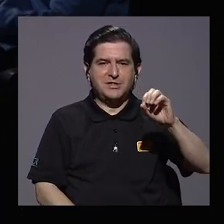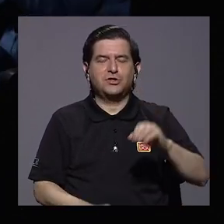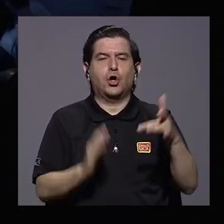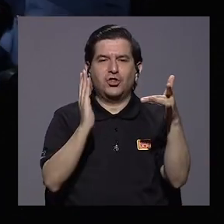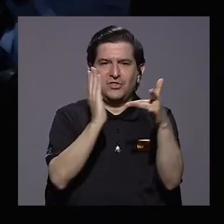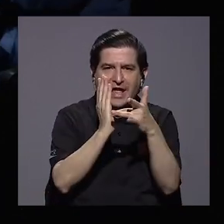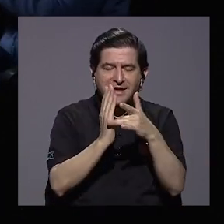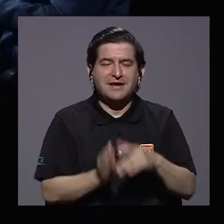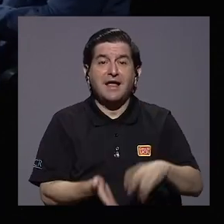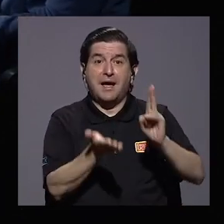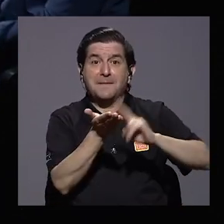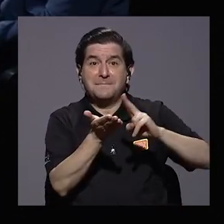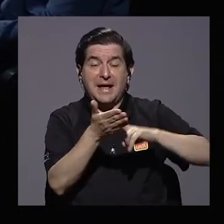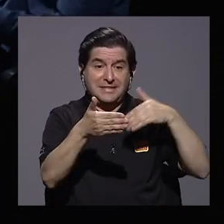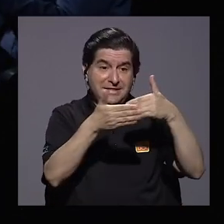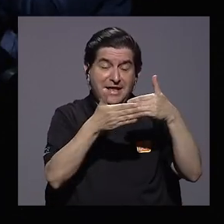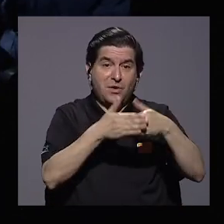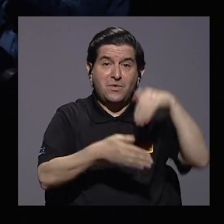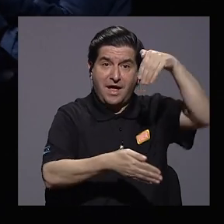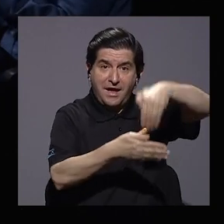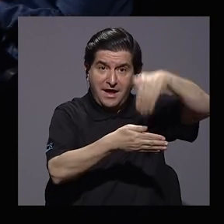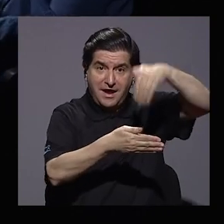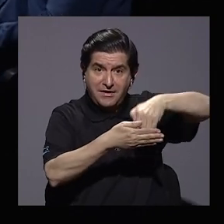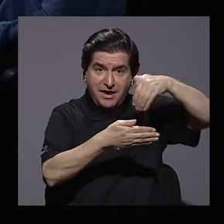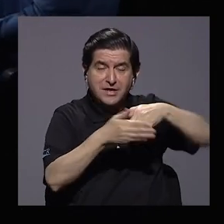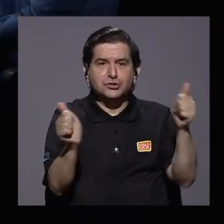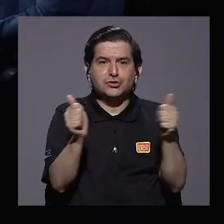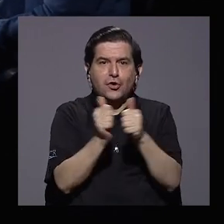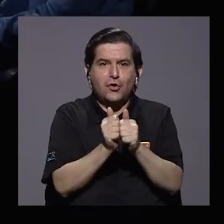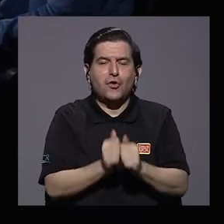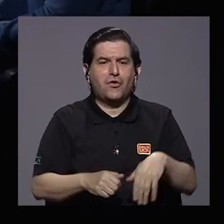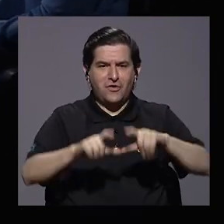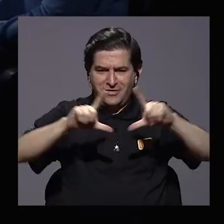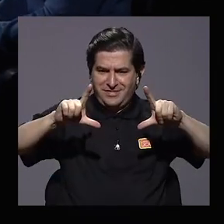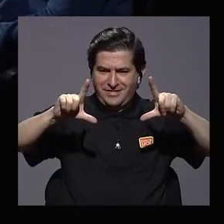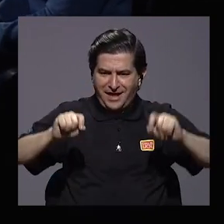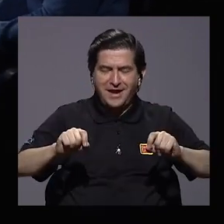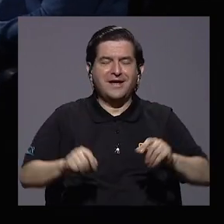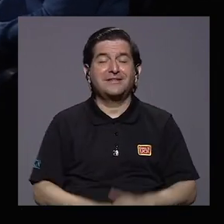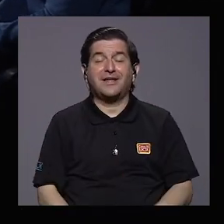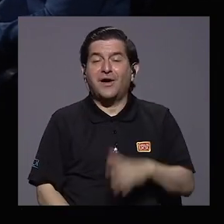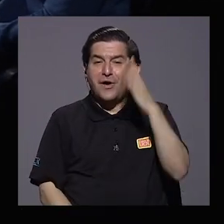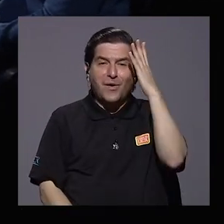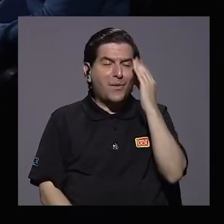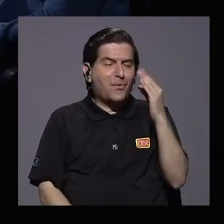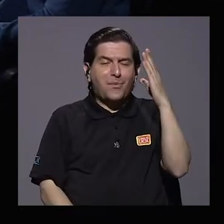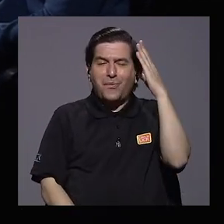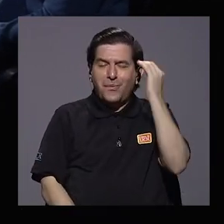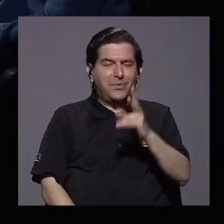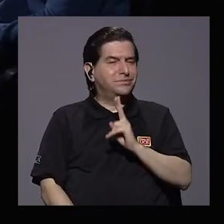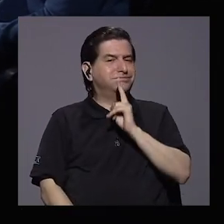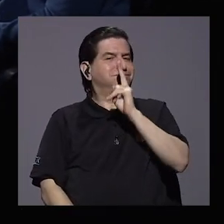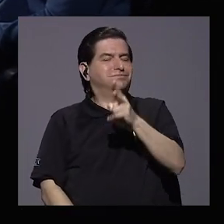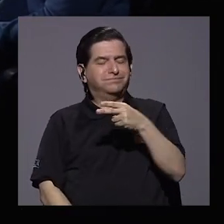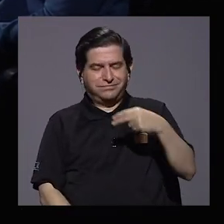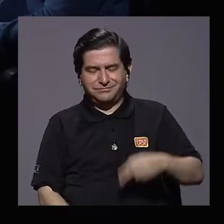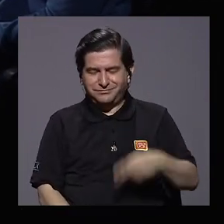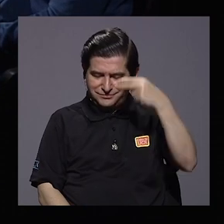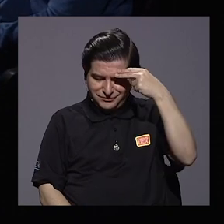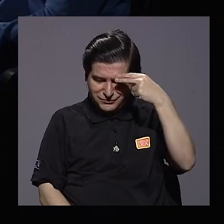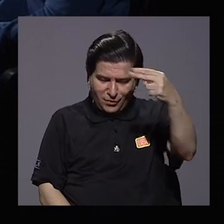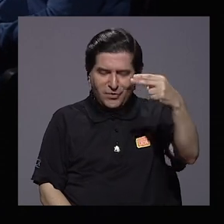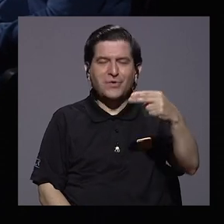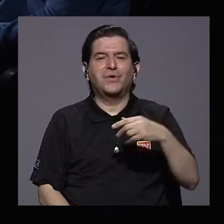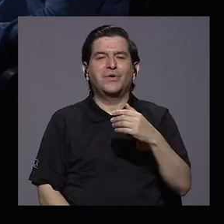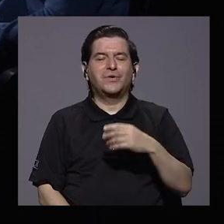la matrícula aquí cerca, por el registro, con tarjetas, toda una vivencia y, de verdad, un honor y un placer